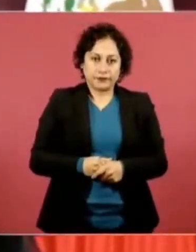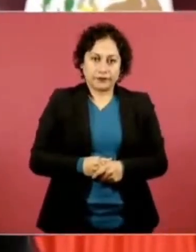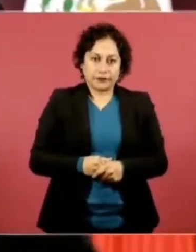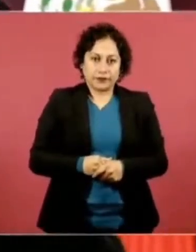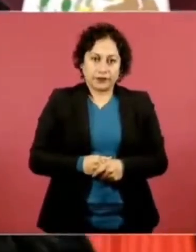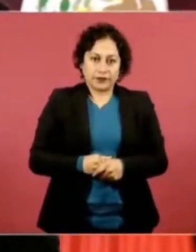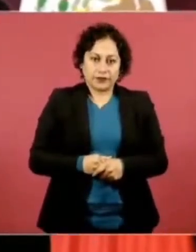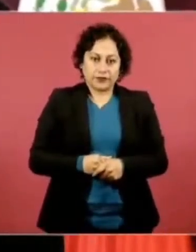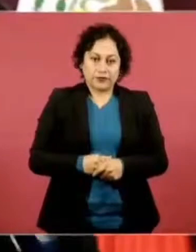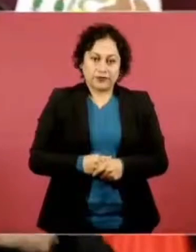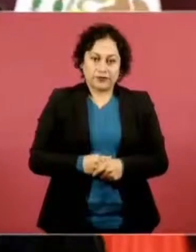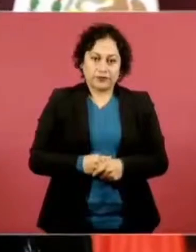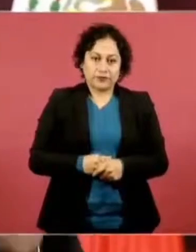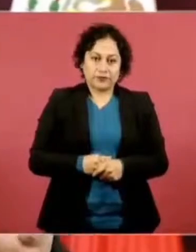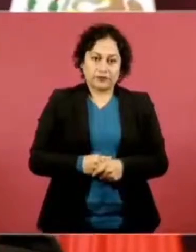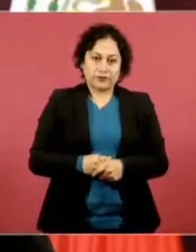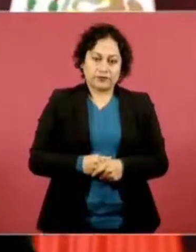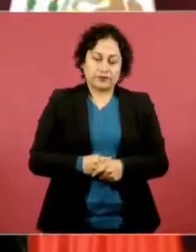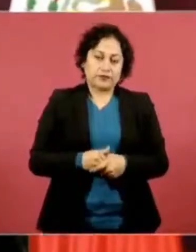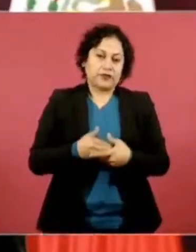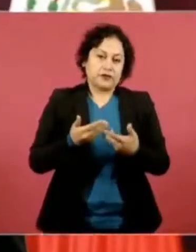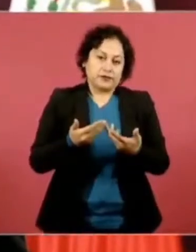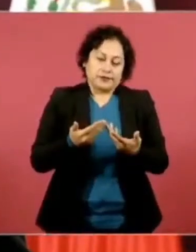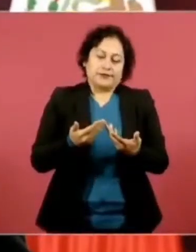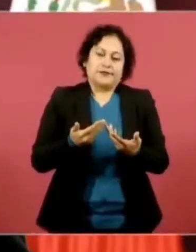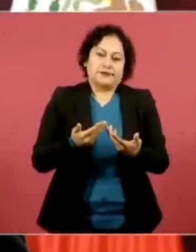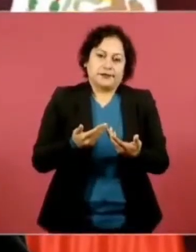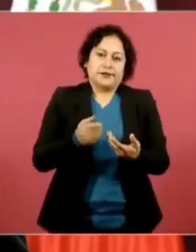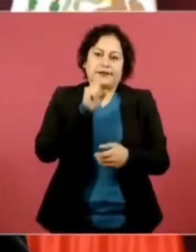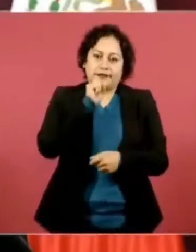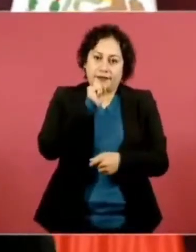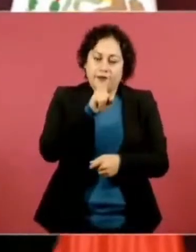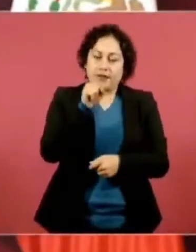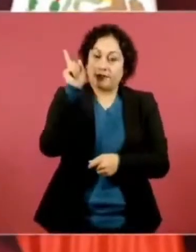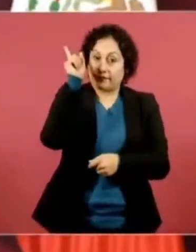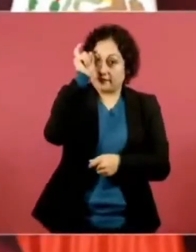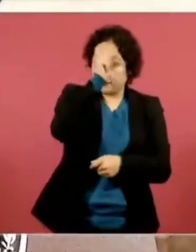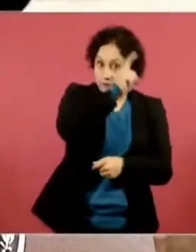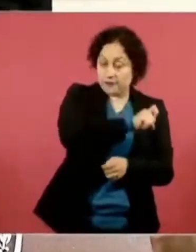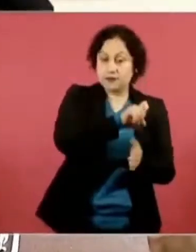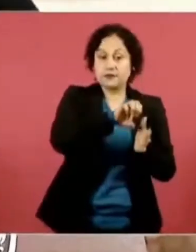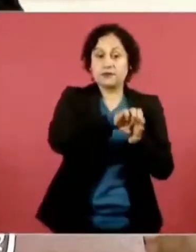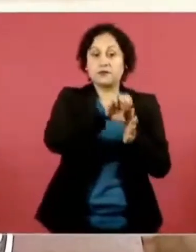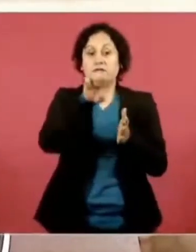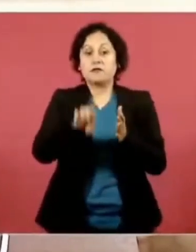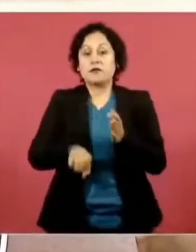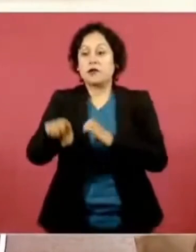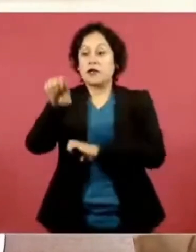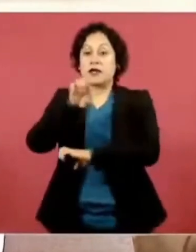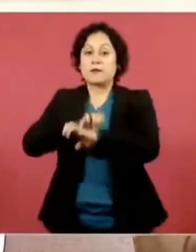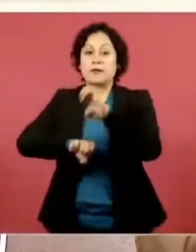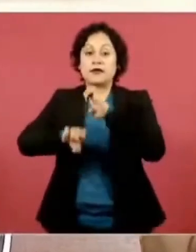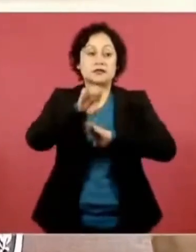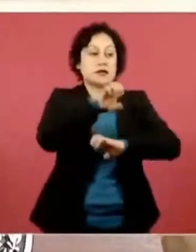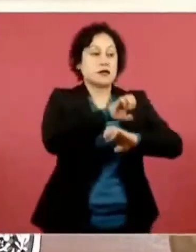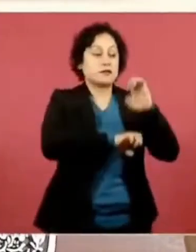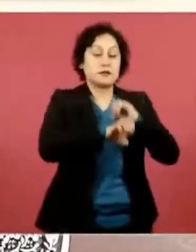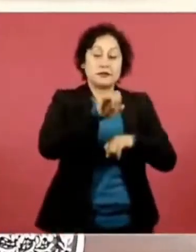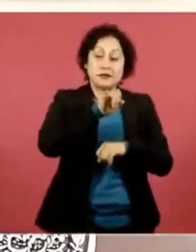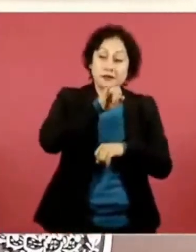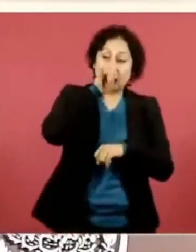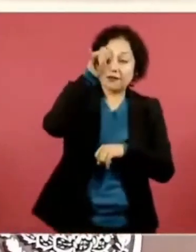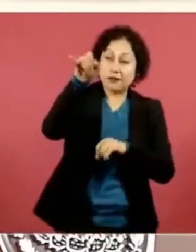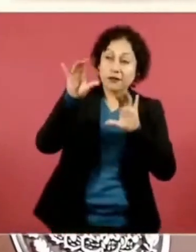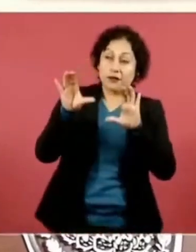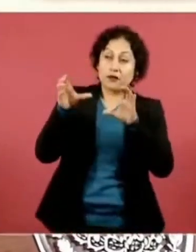no era rentable para las empresas dar servicio en las comunidades apartadas. ¿Dónde se